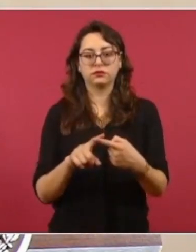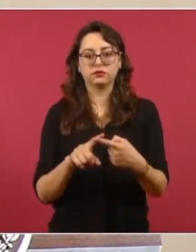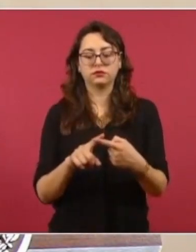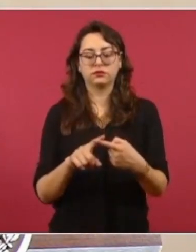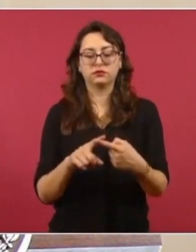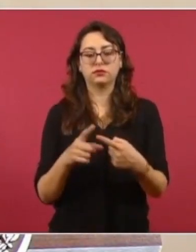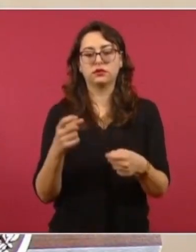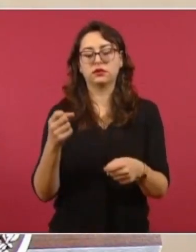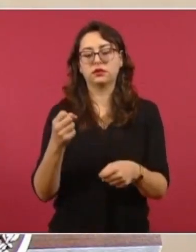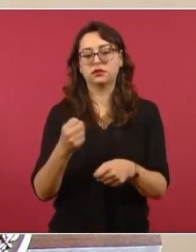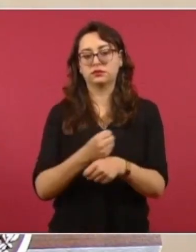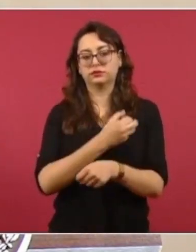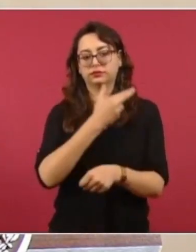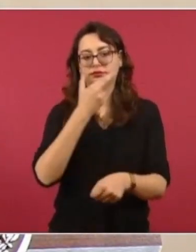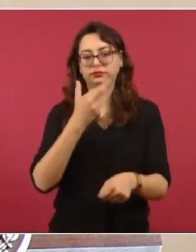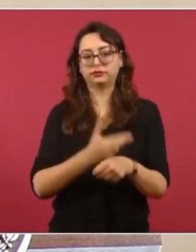Salud,